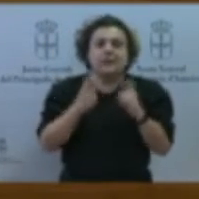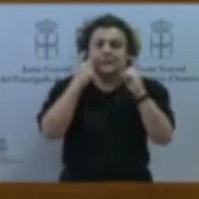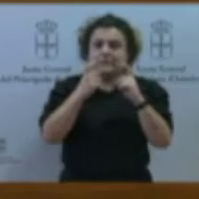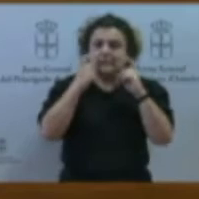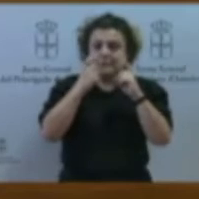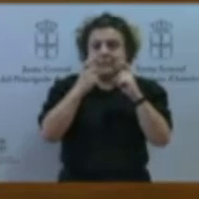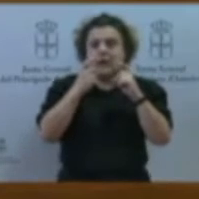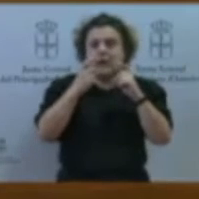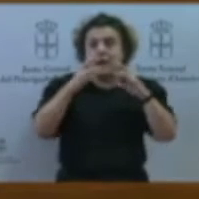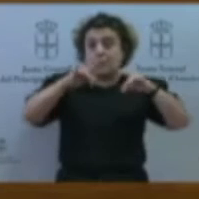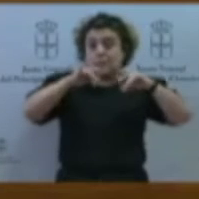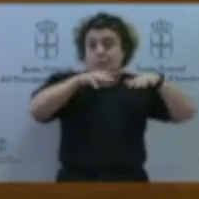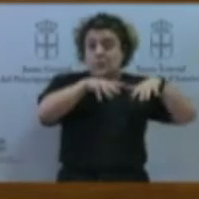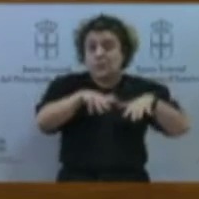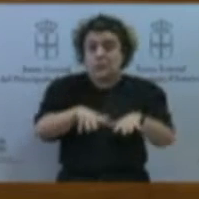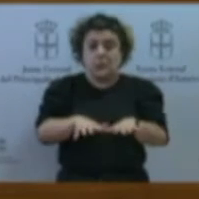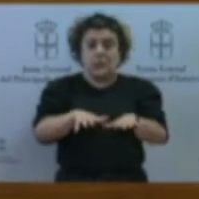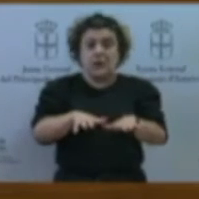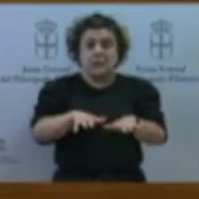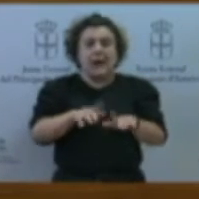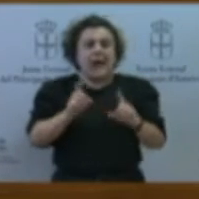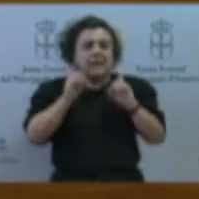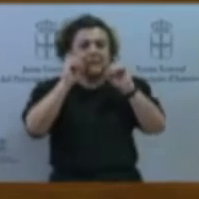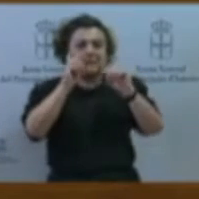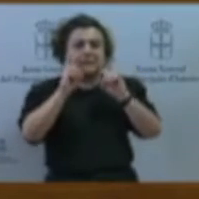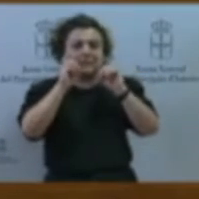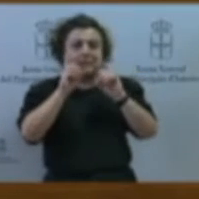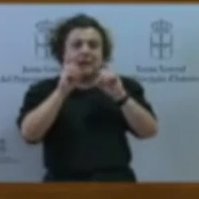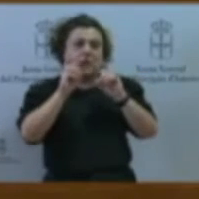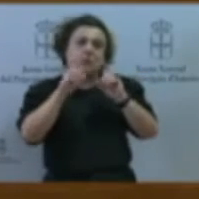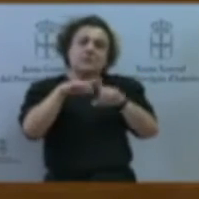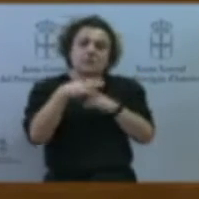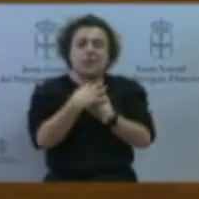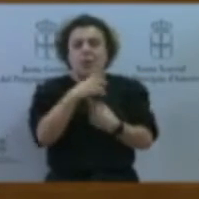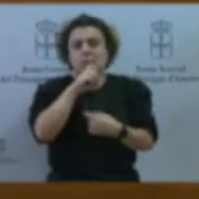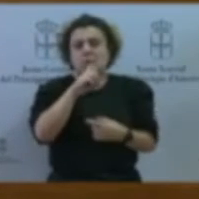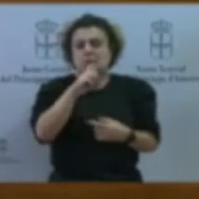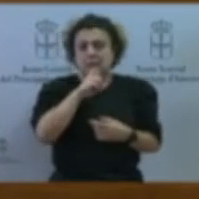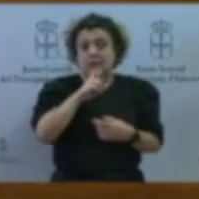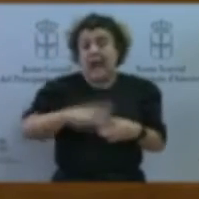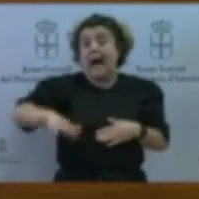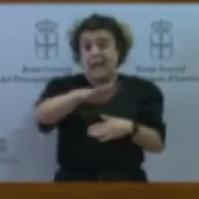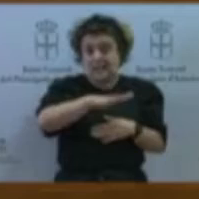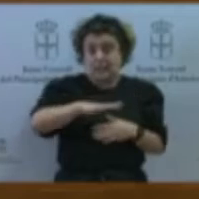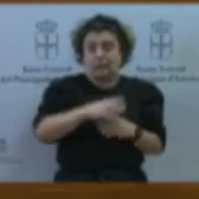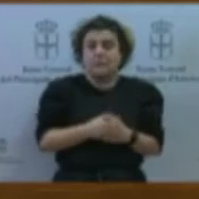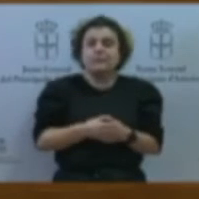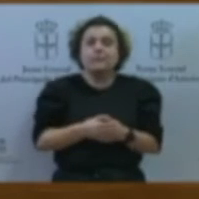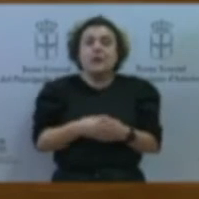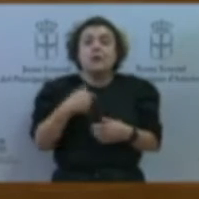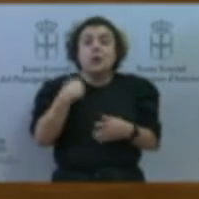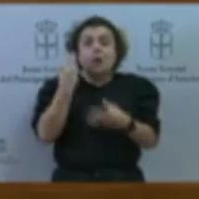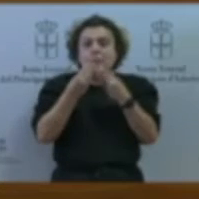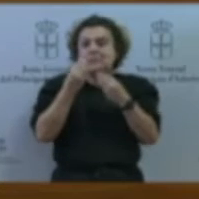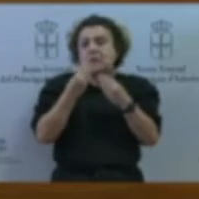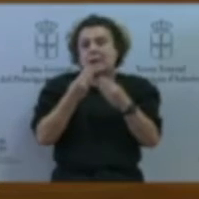bueno, pues en una situación muy complicada a todas las comarcas. Yo creo que hay varias cuestiones que están de fondo. La primera de ellas